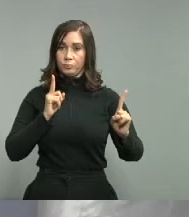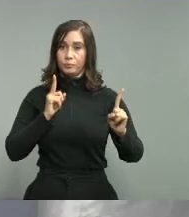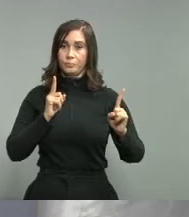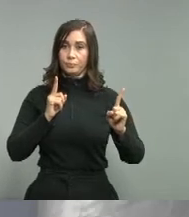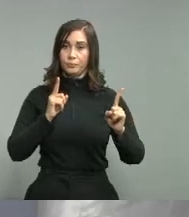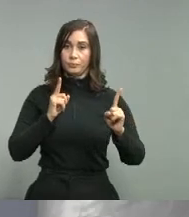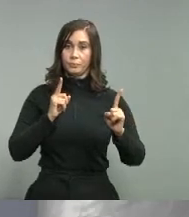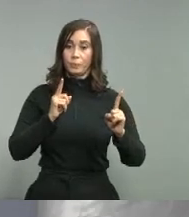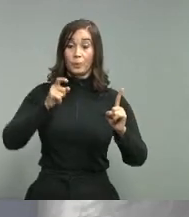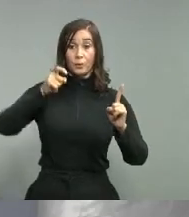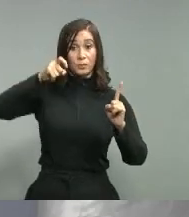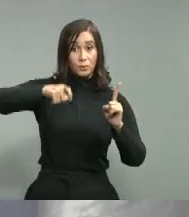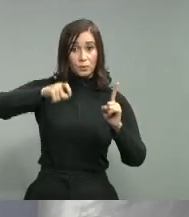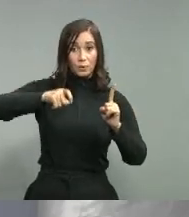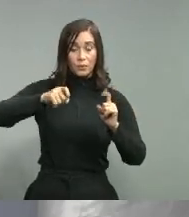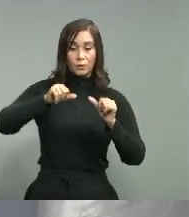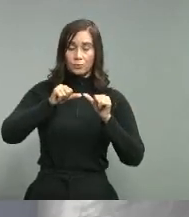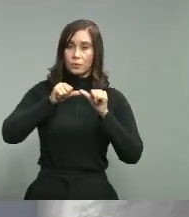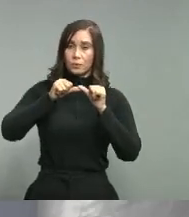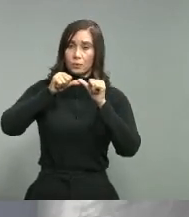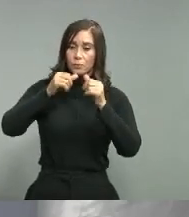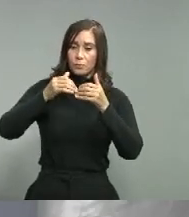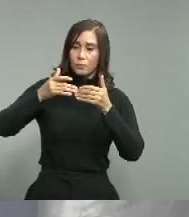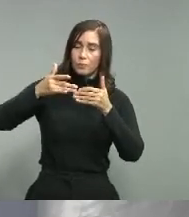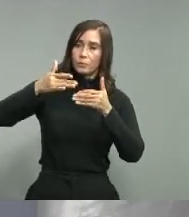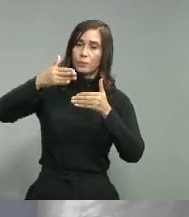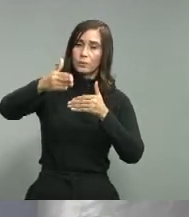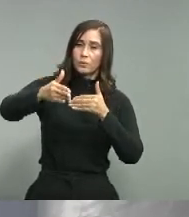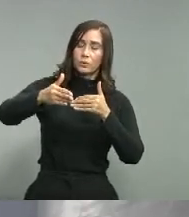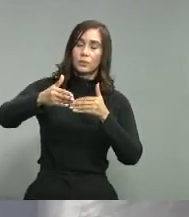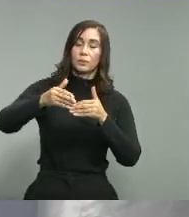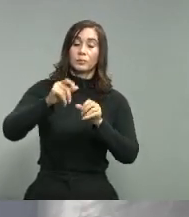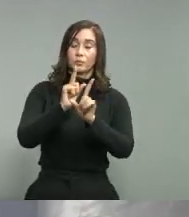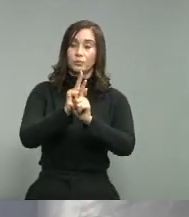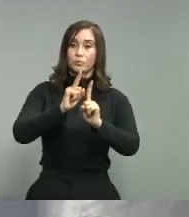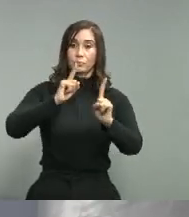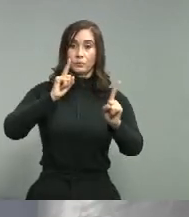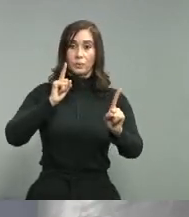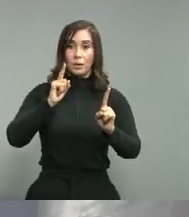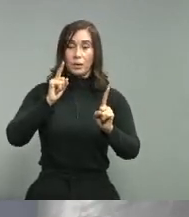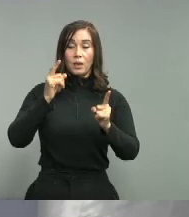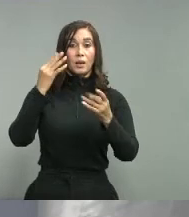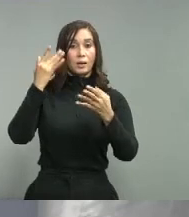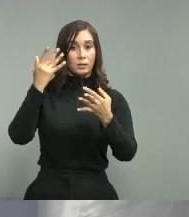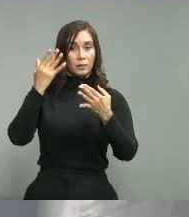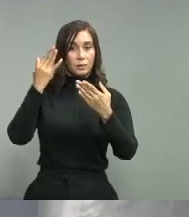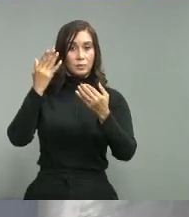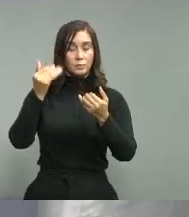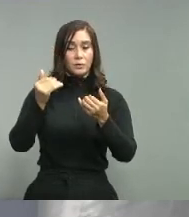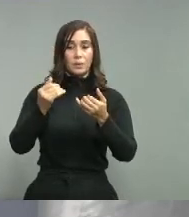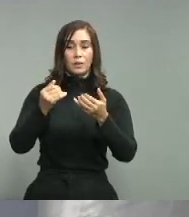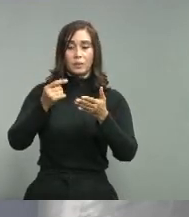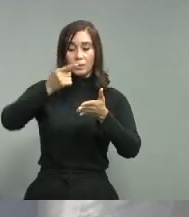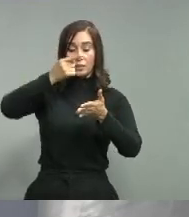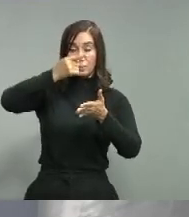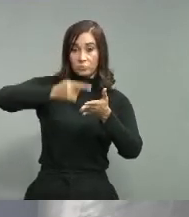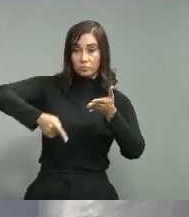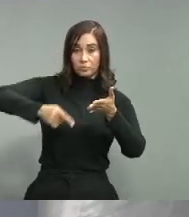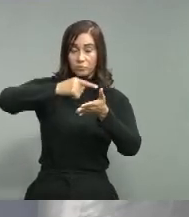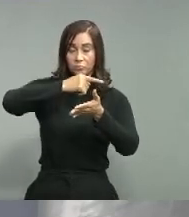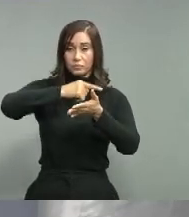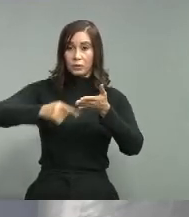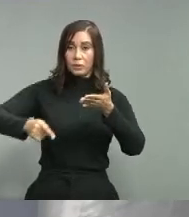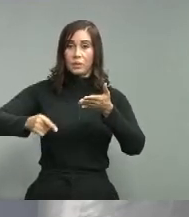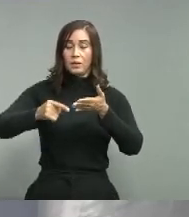solamente en este momento sino hasta tanto sea definitivamente eliminado de los